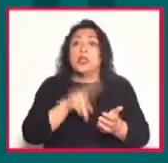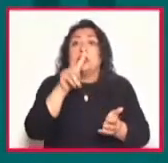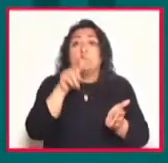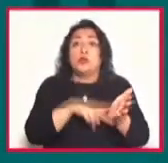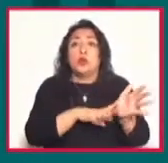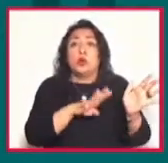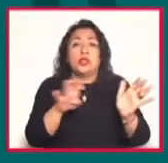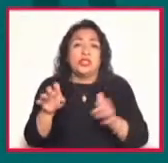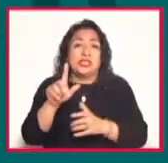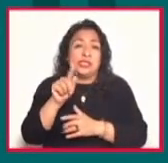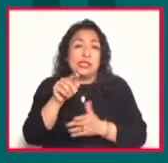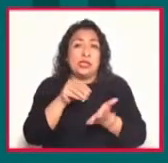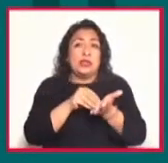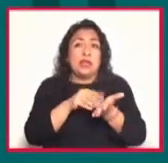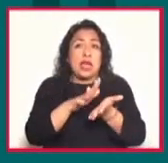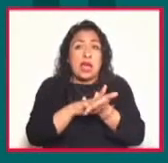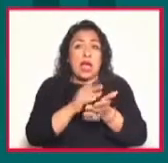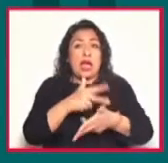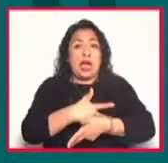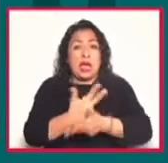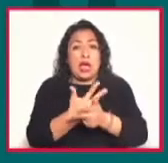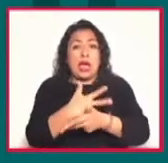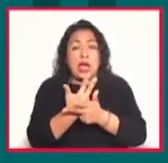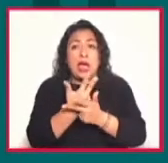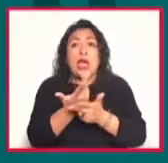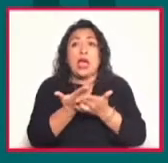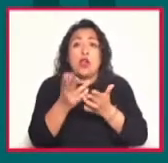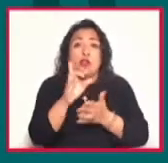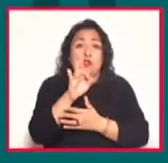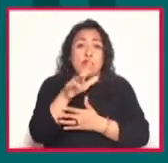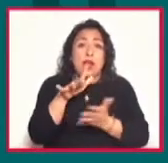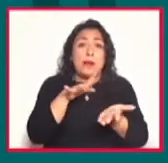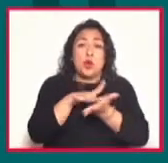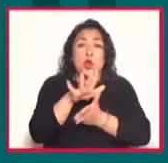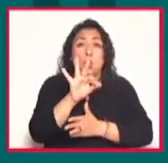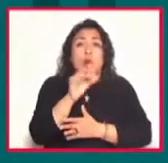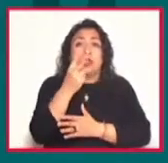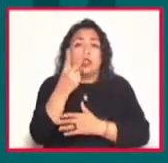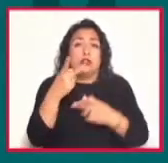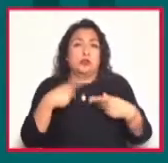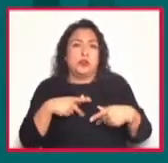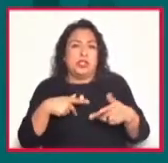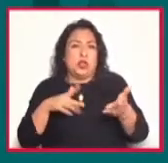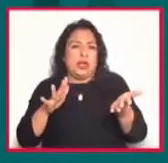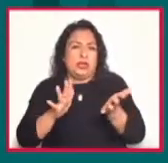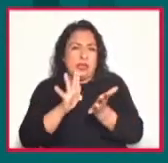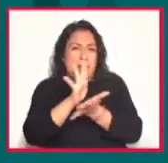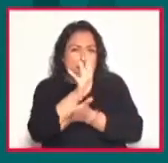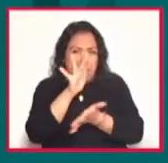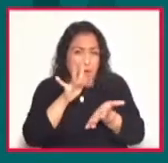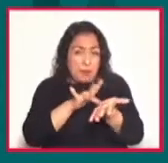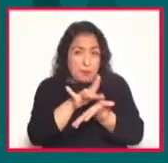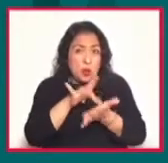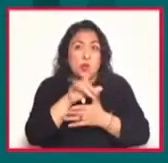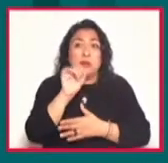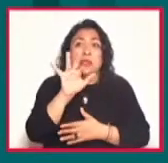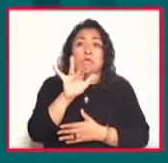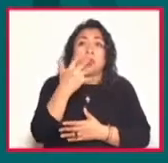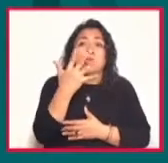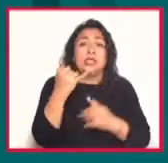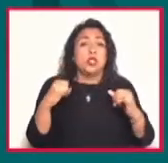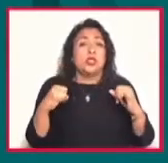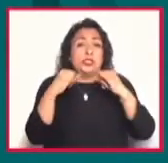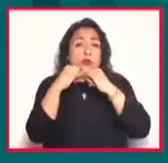virtuales. La fila este año contó con el apoyo de cuarenta y dos patrocinadores y auspiciantes, así como de cincuenta y cinco instituciones